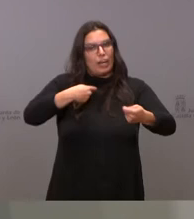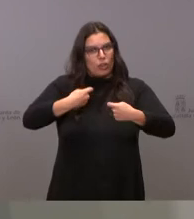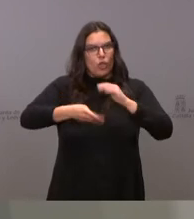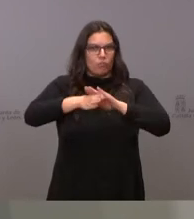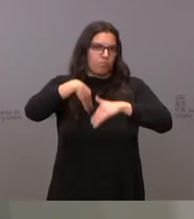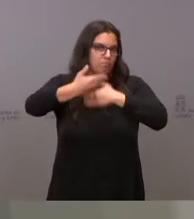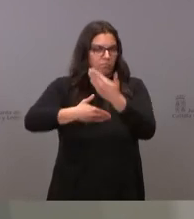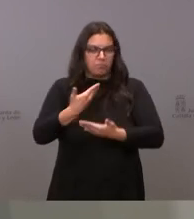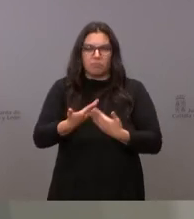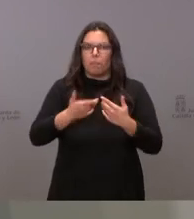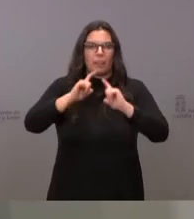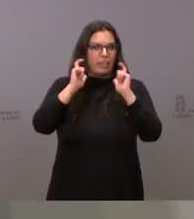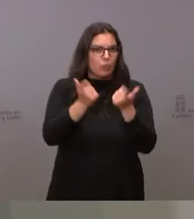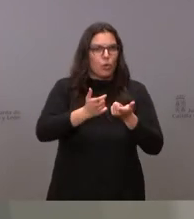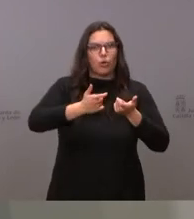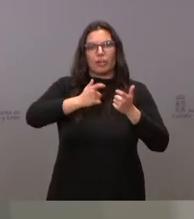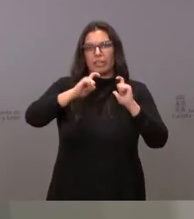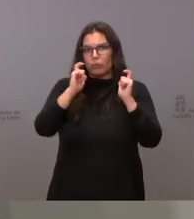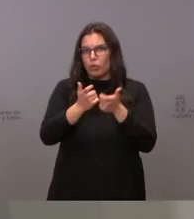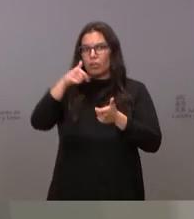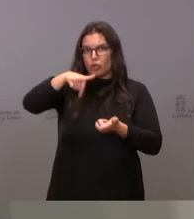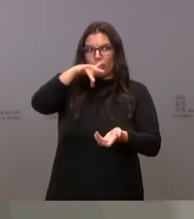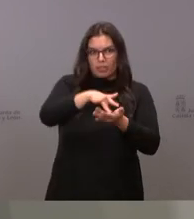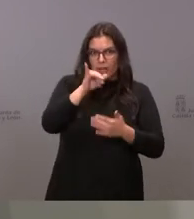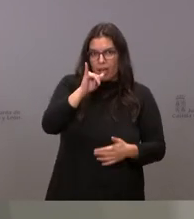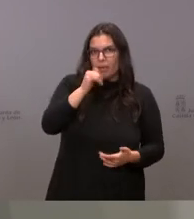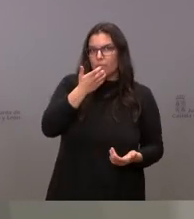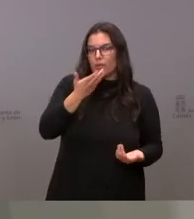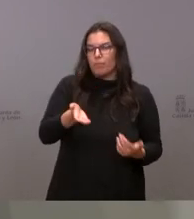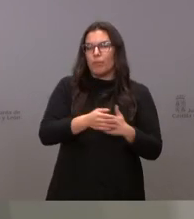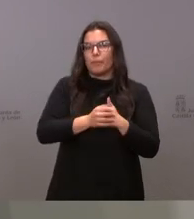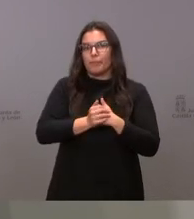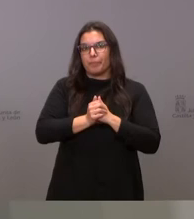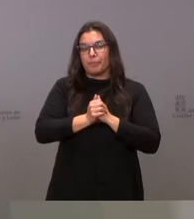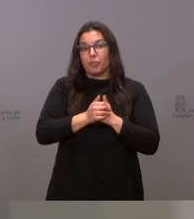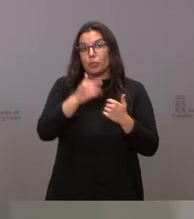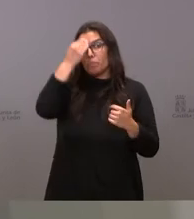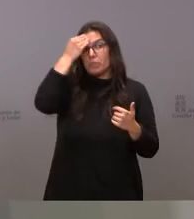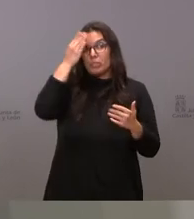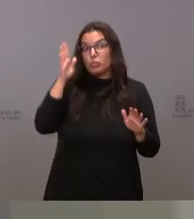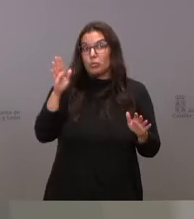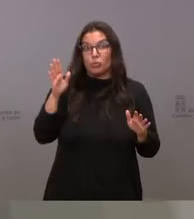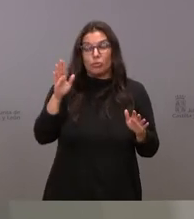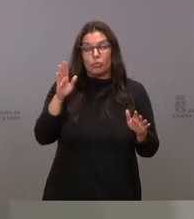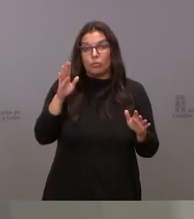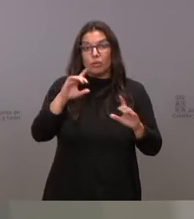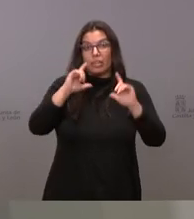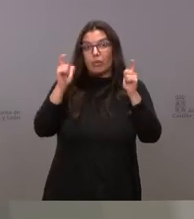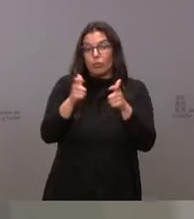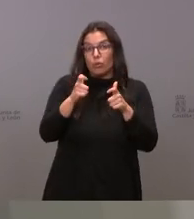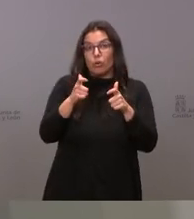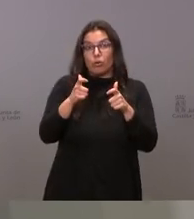hay reuniones en el día de hoy y yo creo que las reuniones,